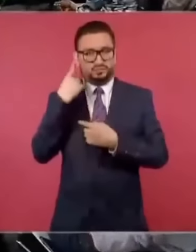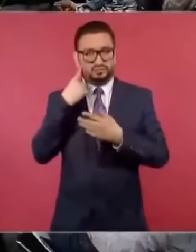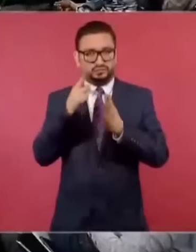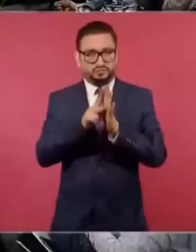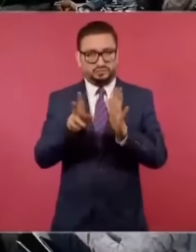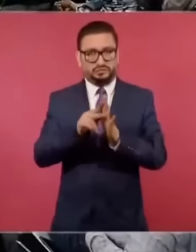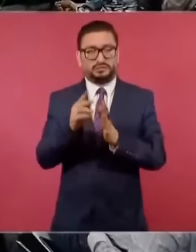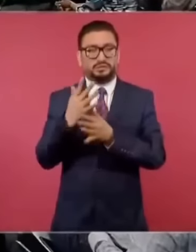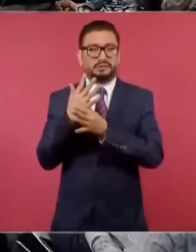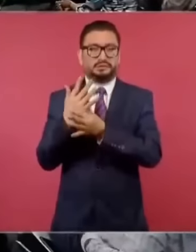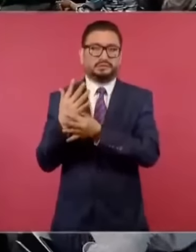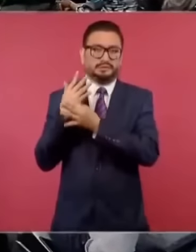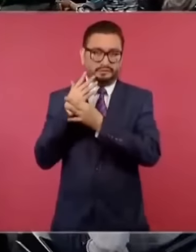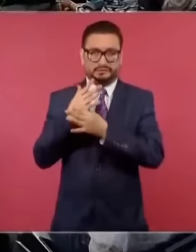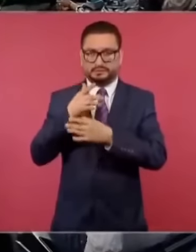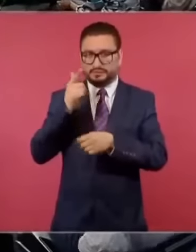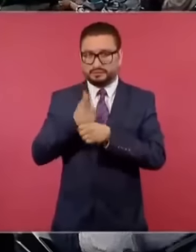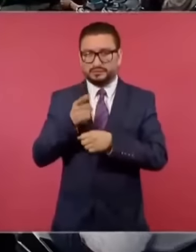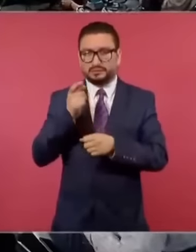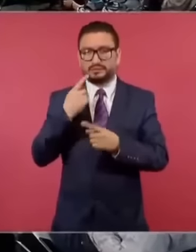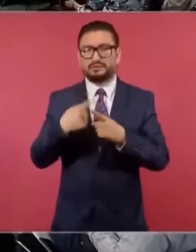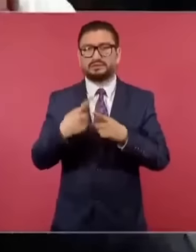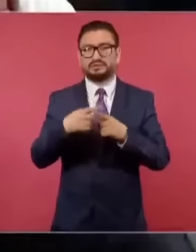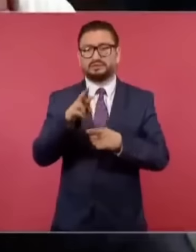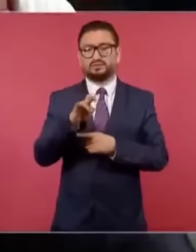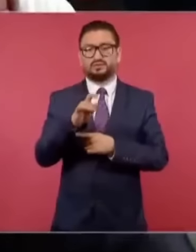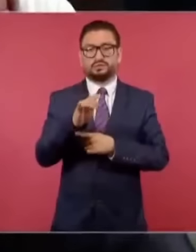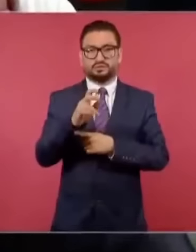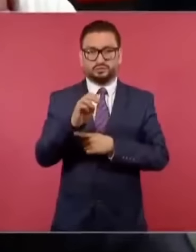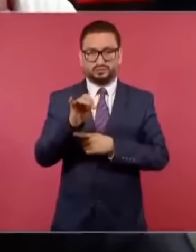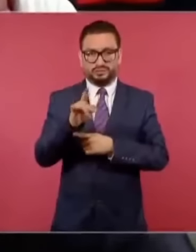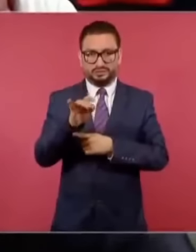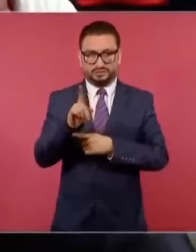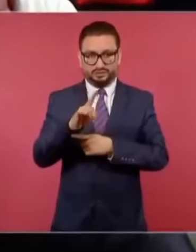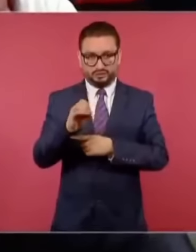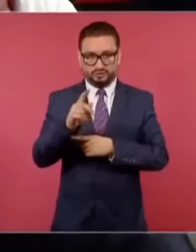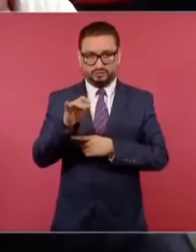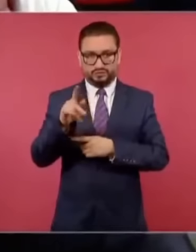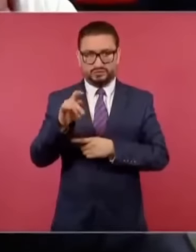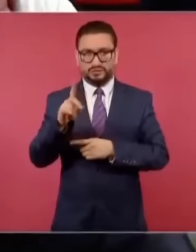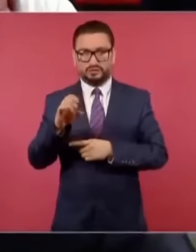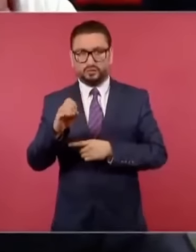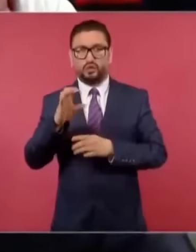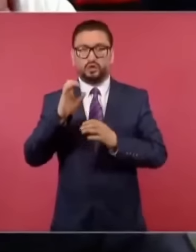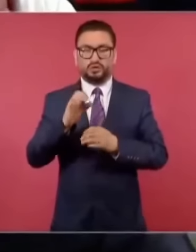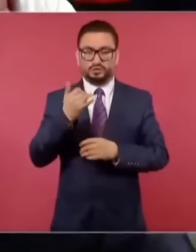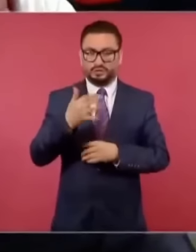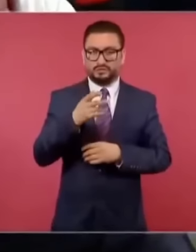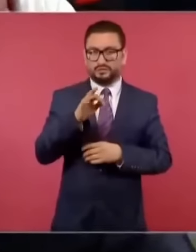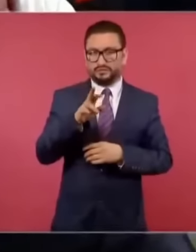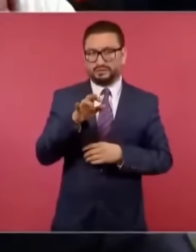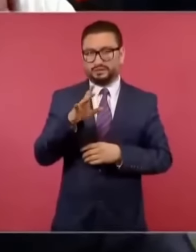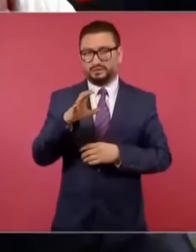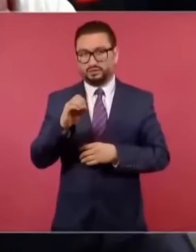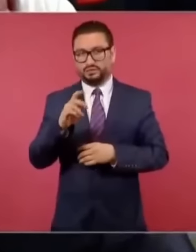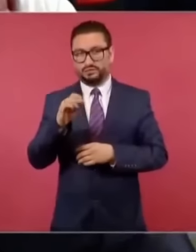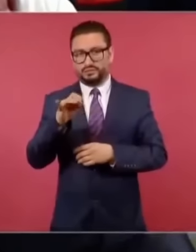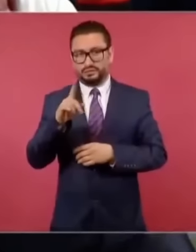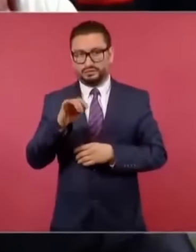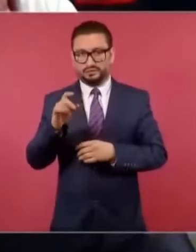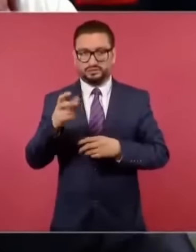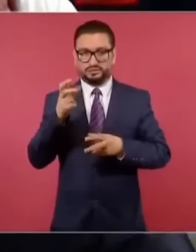más consistentes identifican a Roberto Madrazo Pintado y a Federico Madrazo como los principales inversores